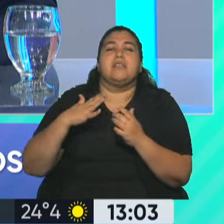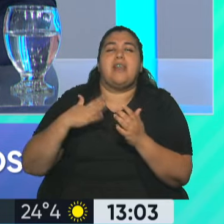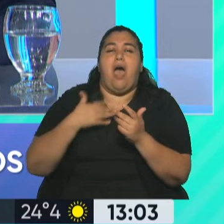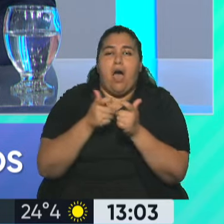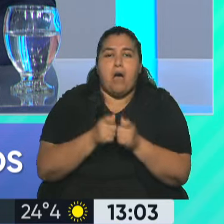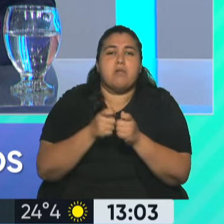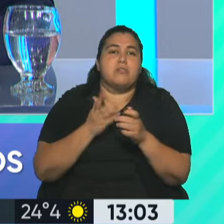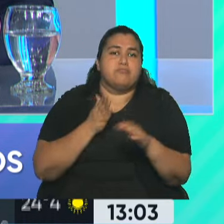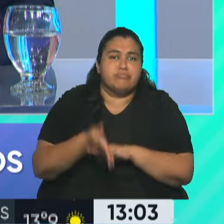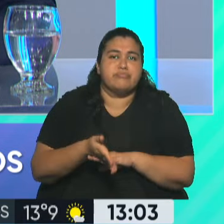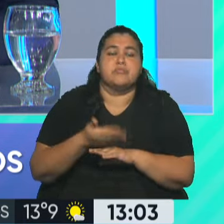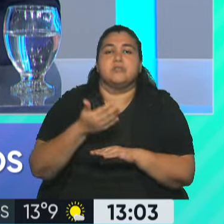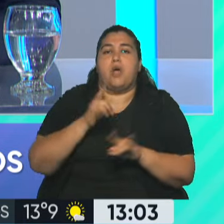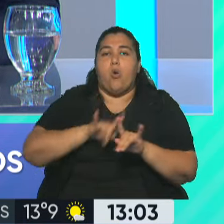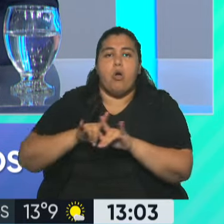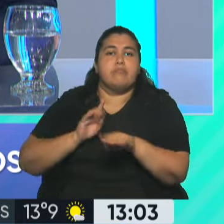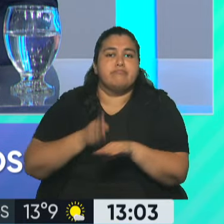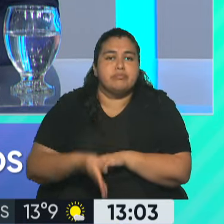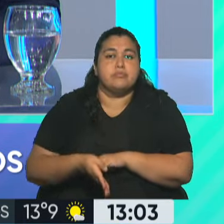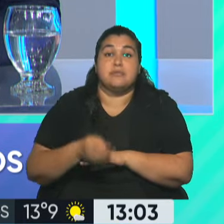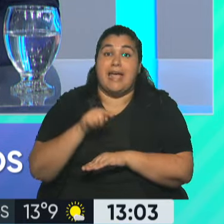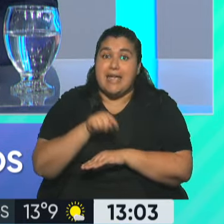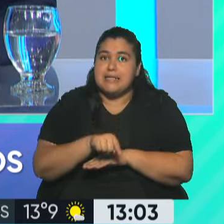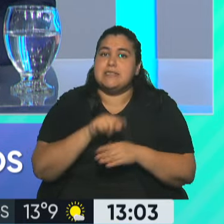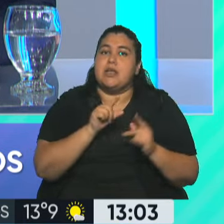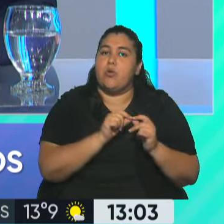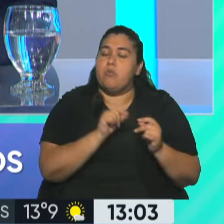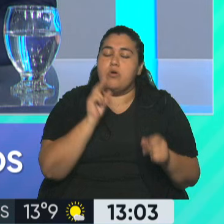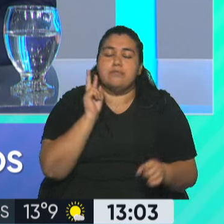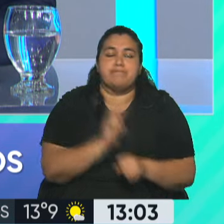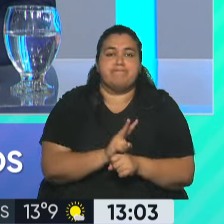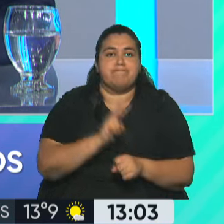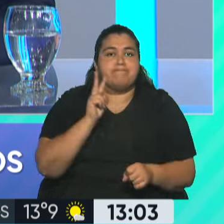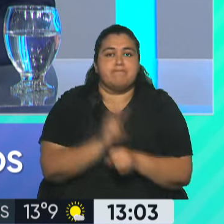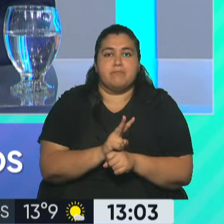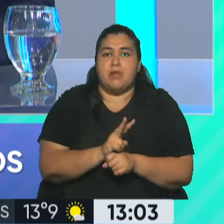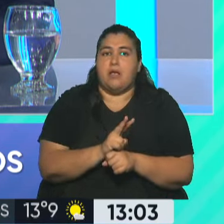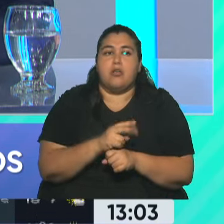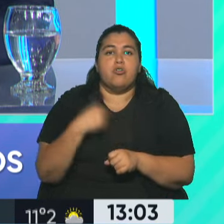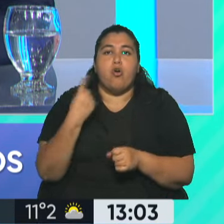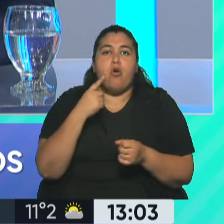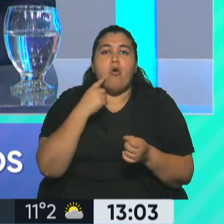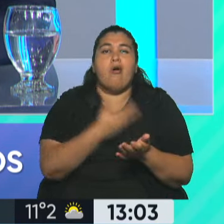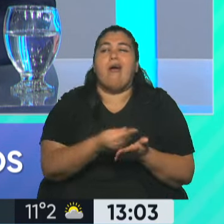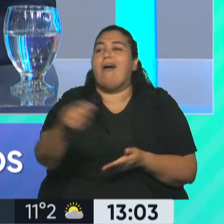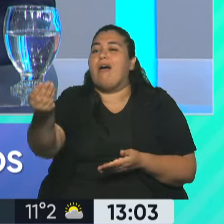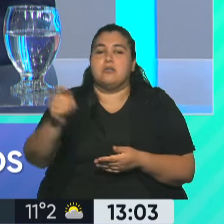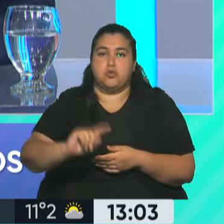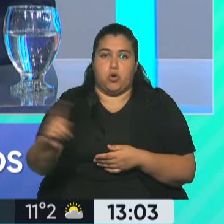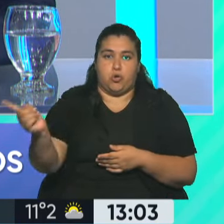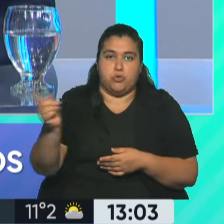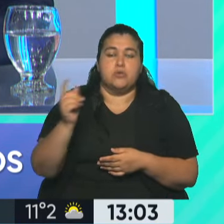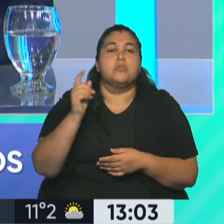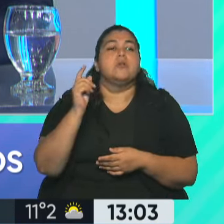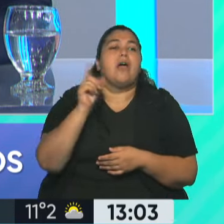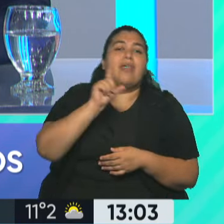Evidentemente es un dato muy crítico. Entonces, no tenemos que perder de vista ni las tarjetas de crédito, ni